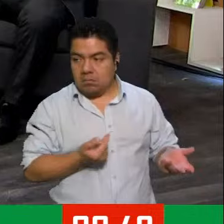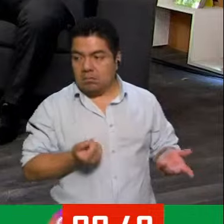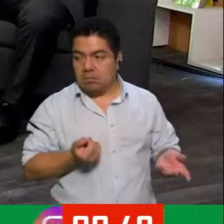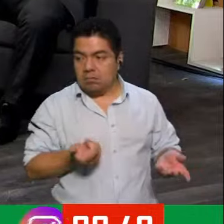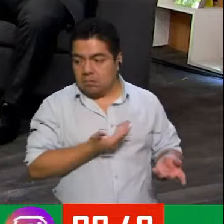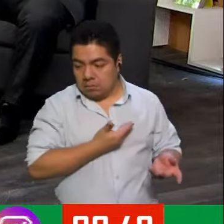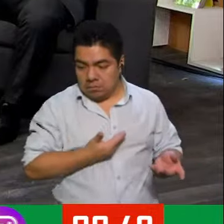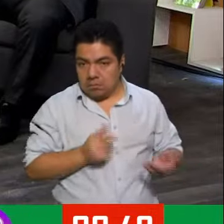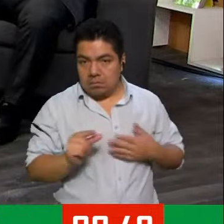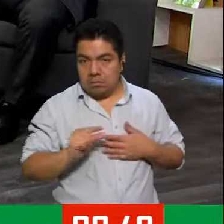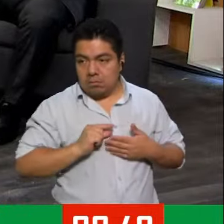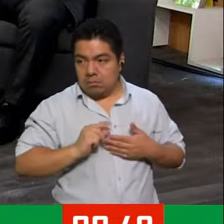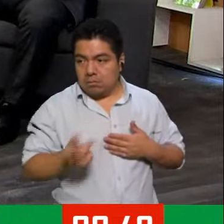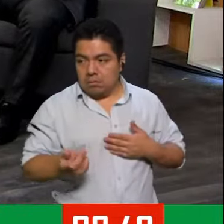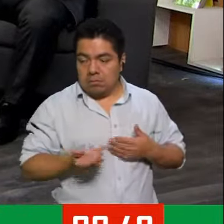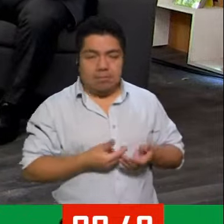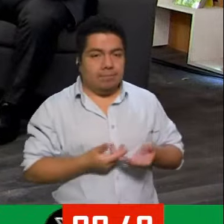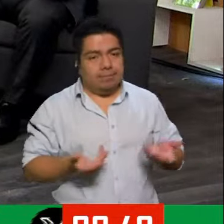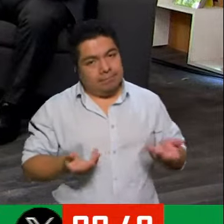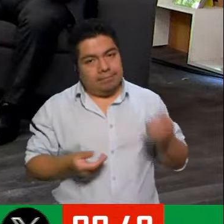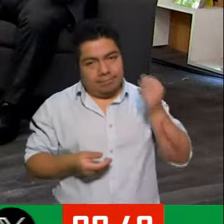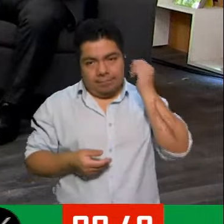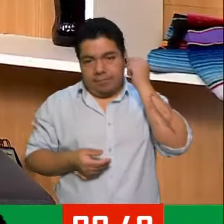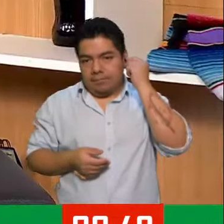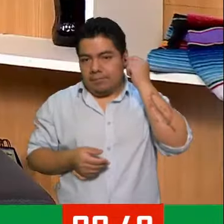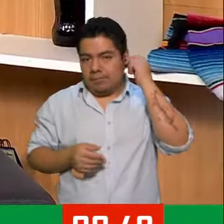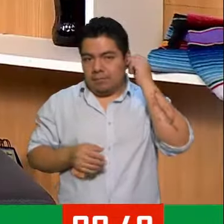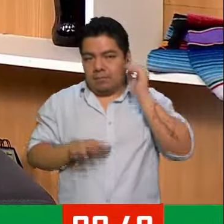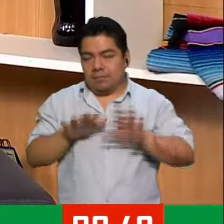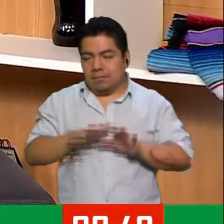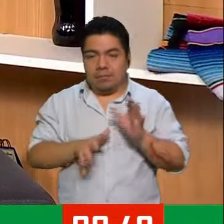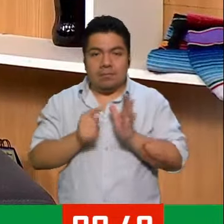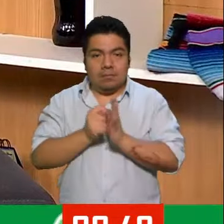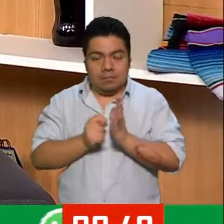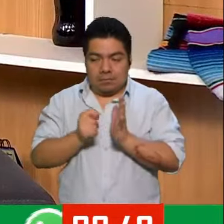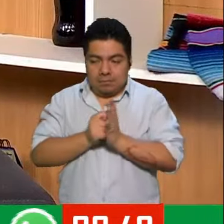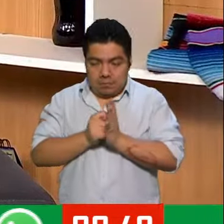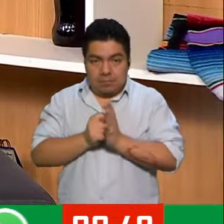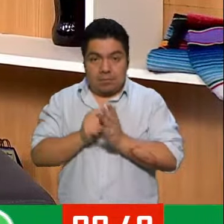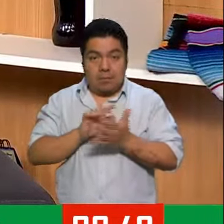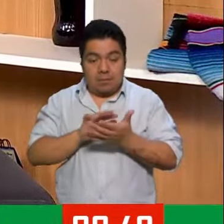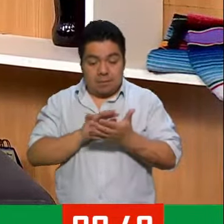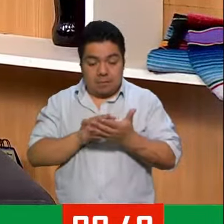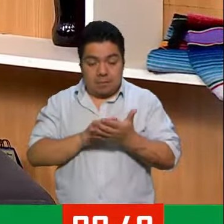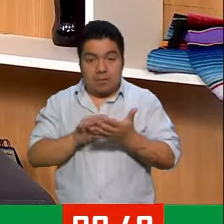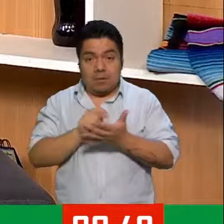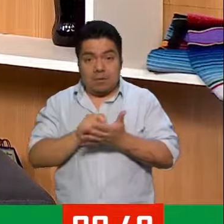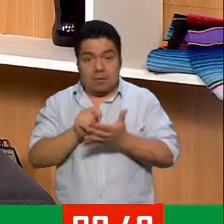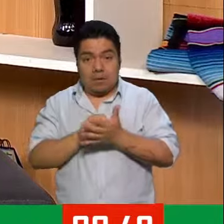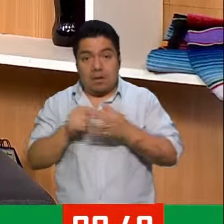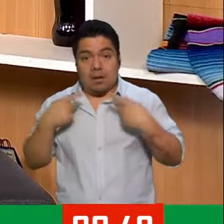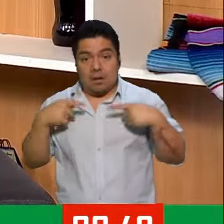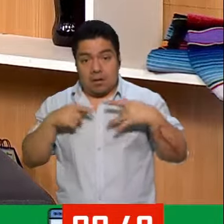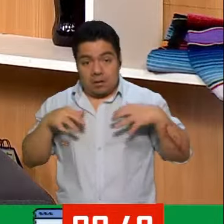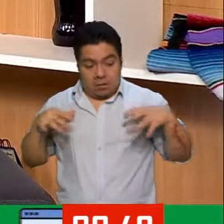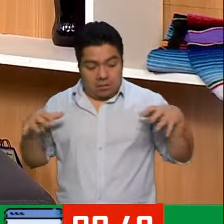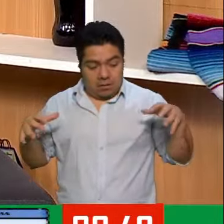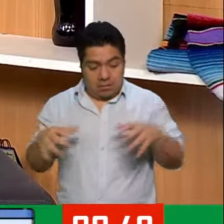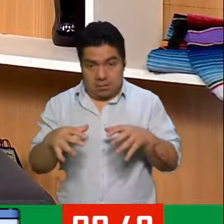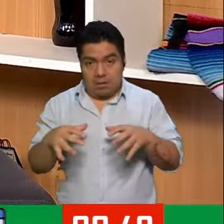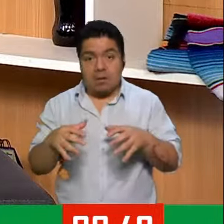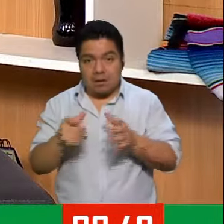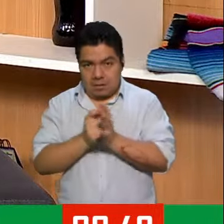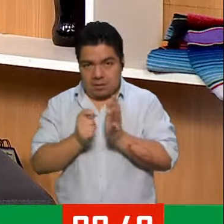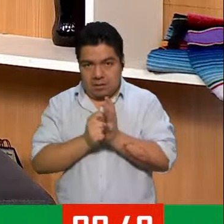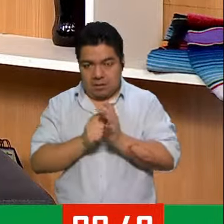Sí, bueno, aquí generalmente cuando hay un testamento y se hace lectura del testamento, pues se reúnen a todos los que forman parte del testamento.